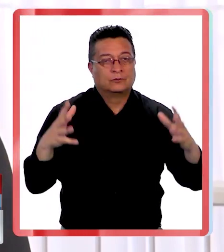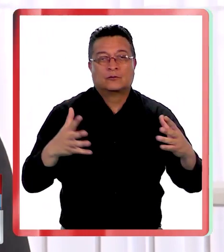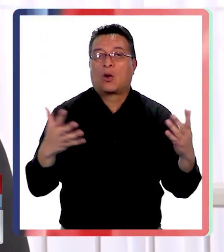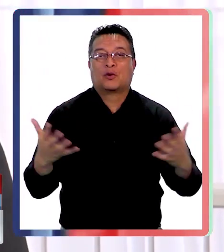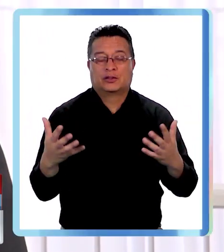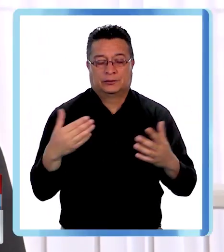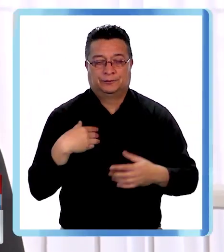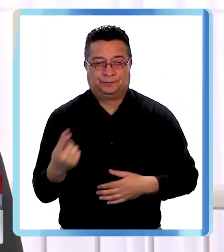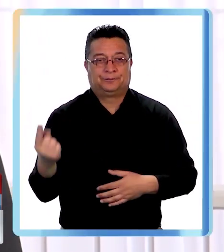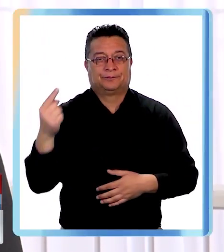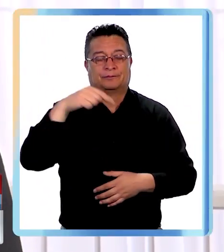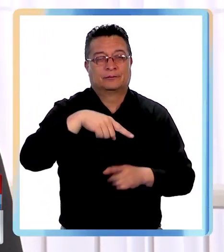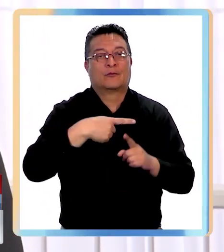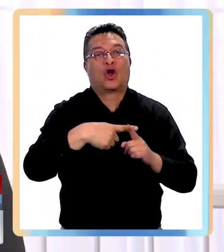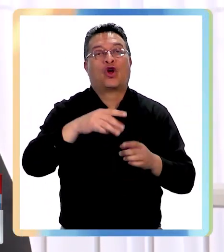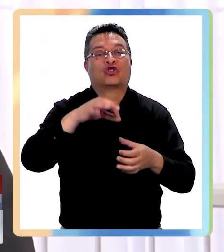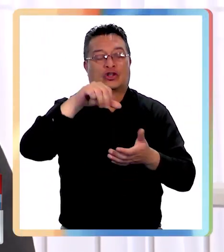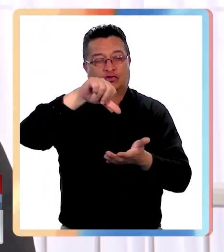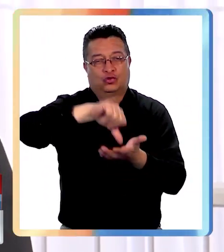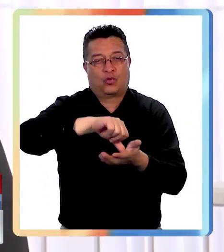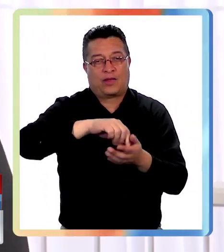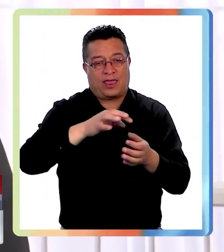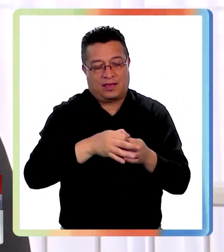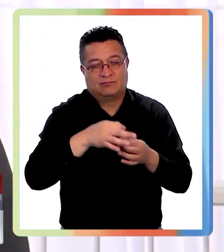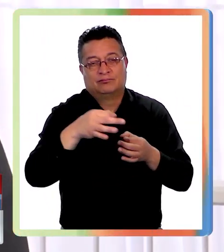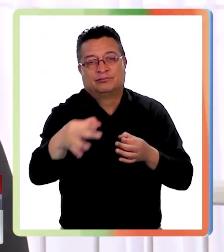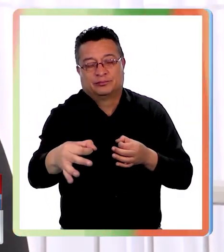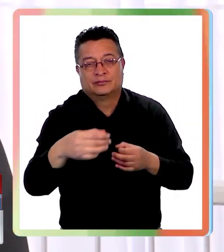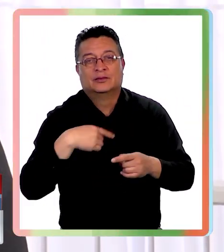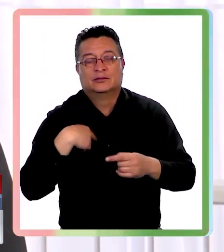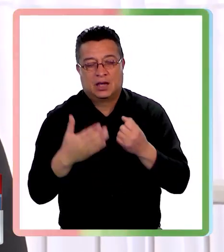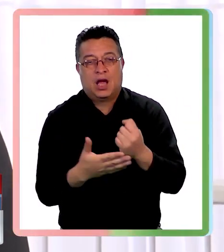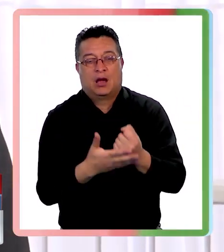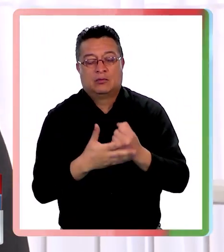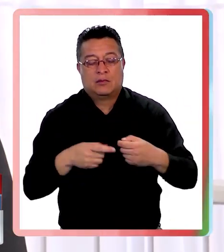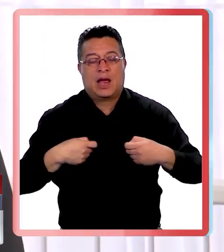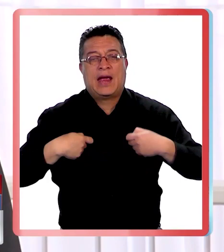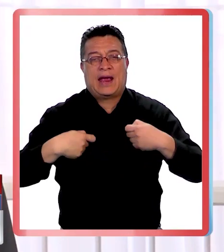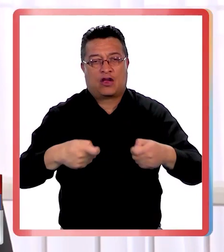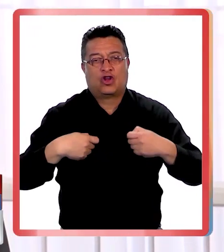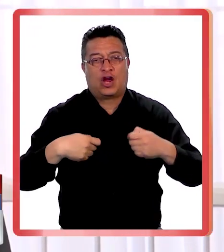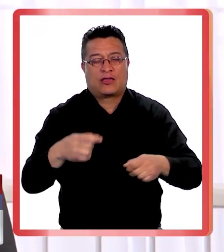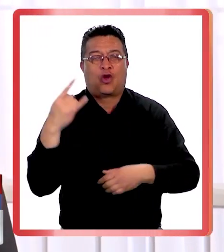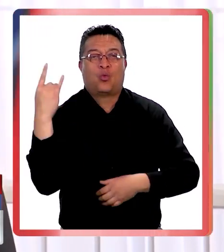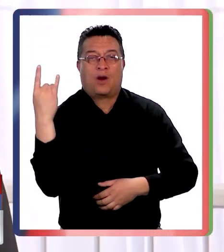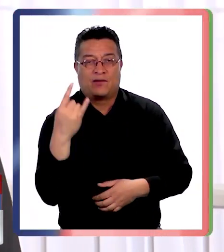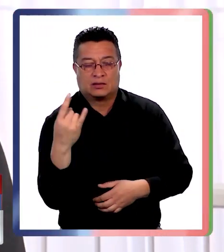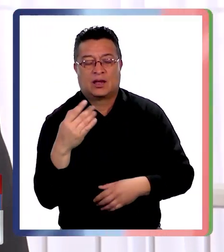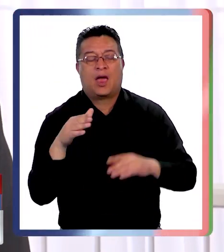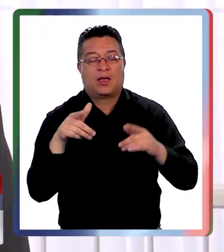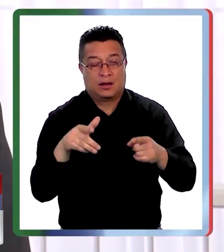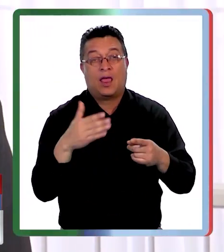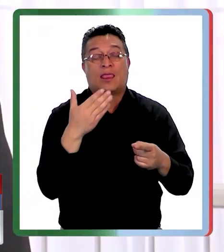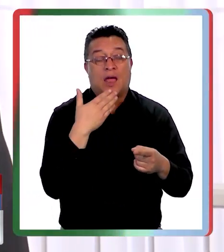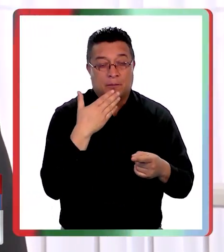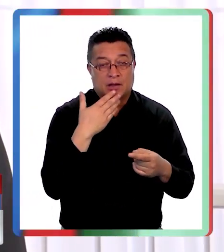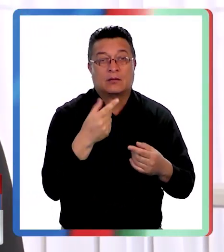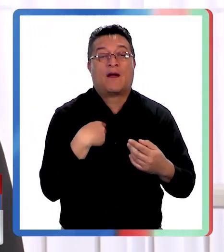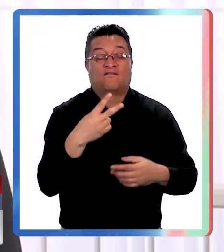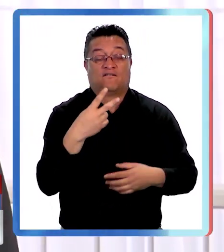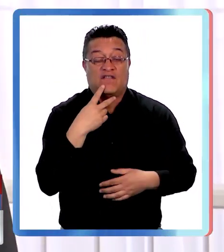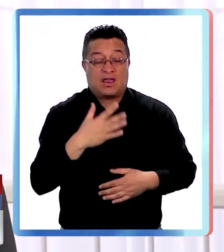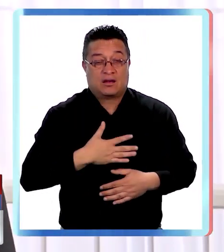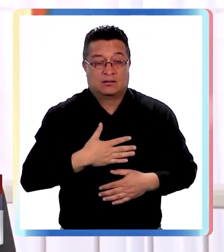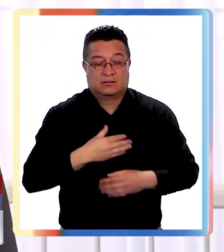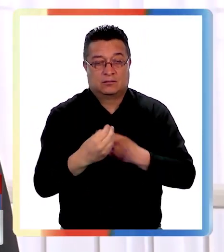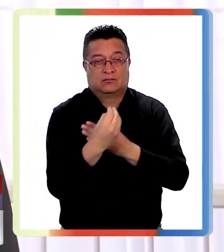tanto porque me vine a otra ciudad, me ayudó con los gastos tanto universitarios mismos como también